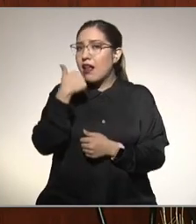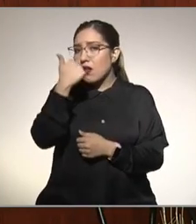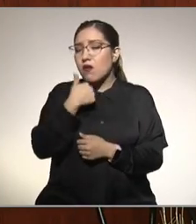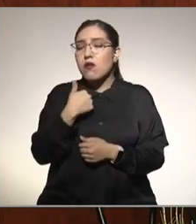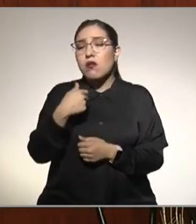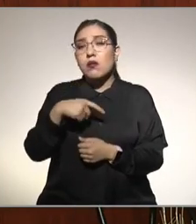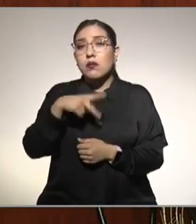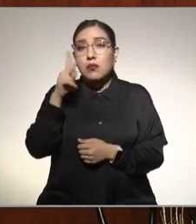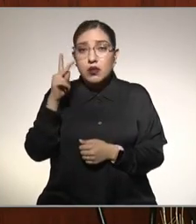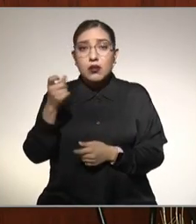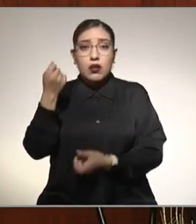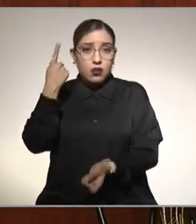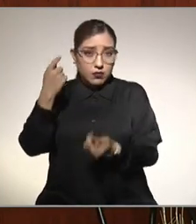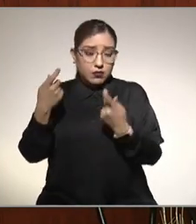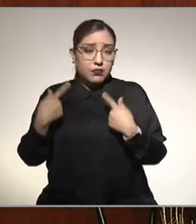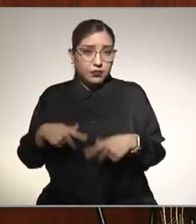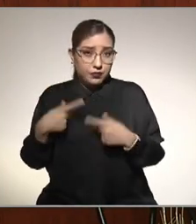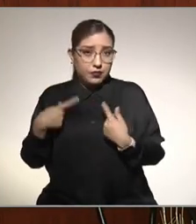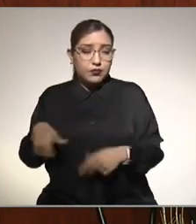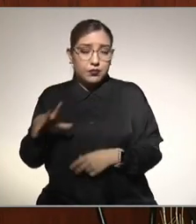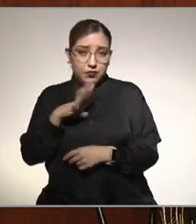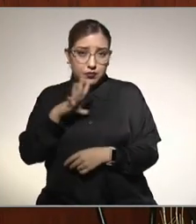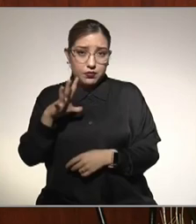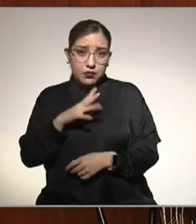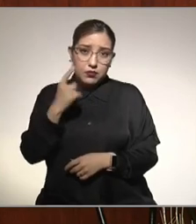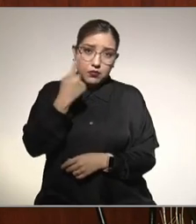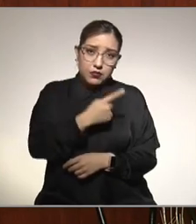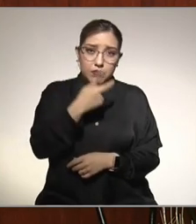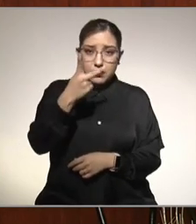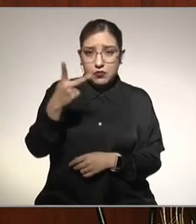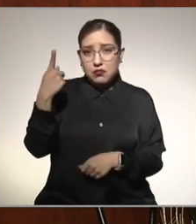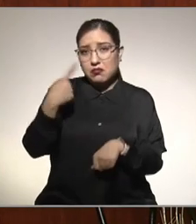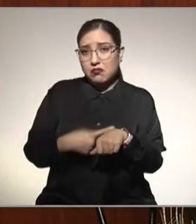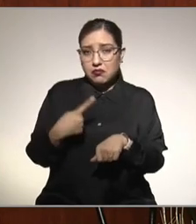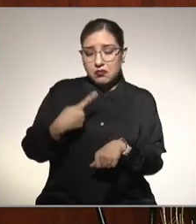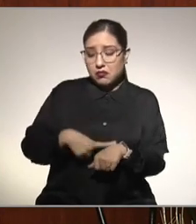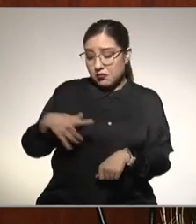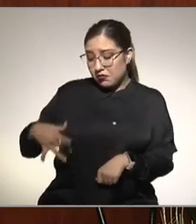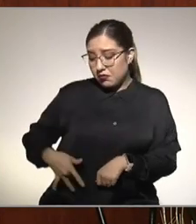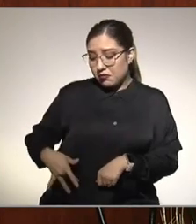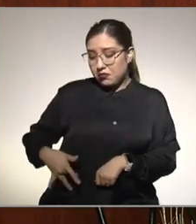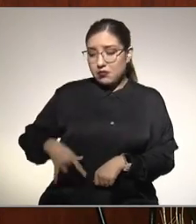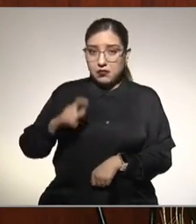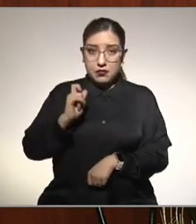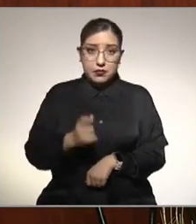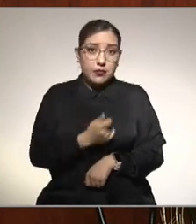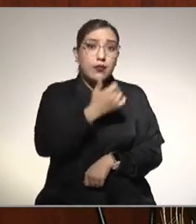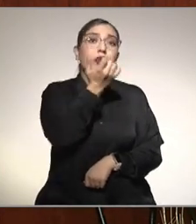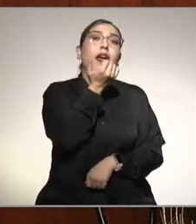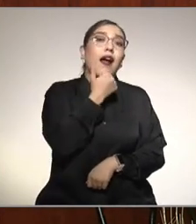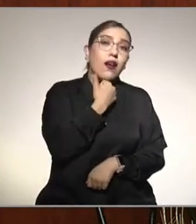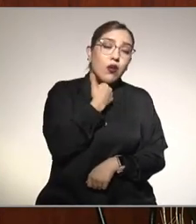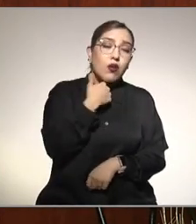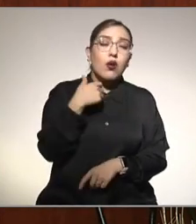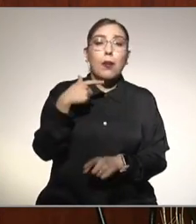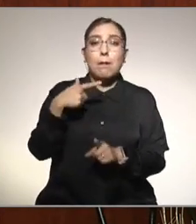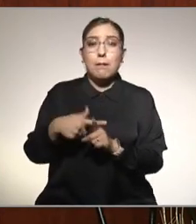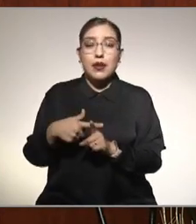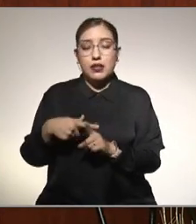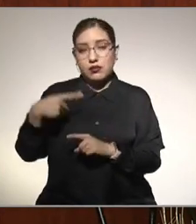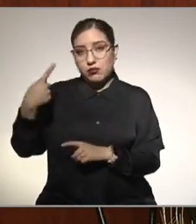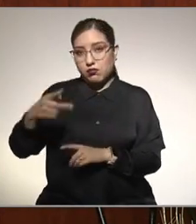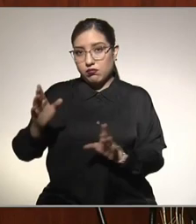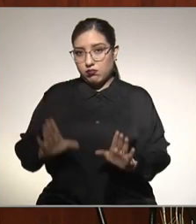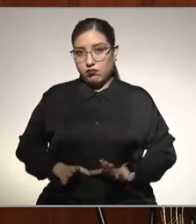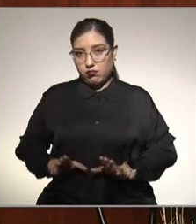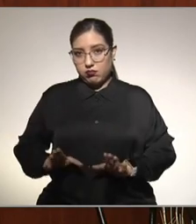hay pacientes que pueden tener dos o más enfermedades dentro del hígado que es el consumo de alcohol más la esteato hepatitis, decir, ser gordito